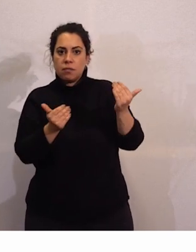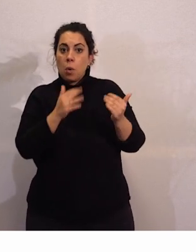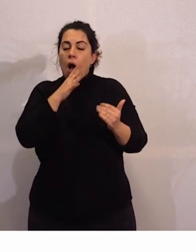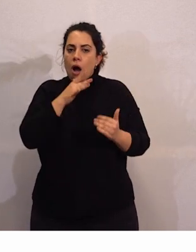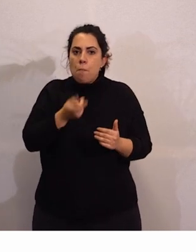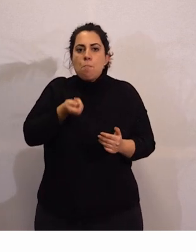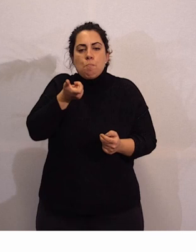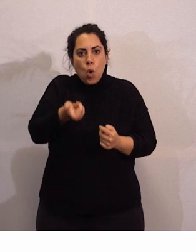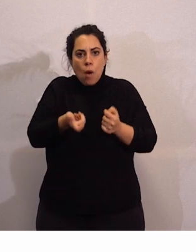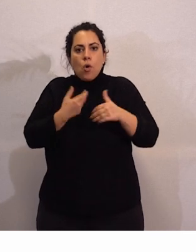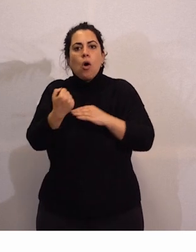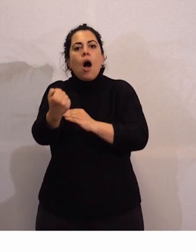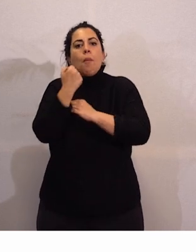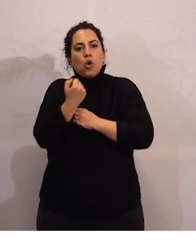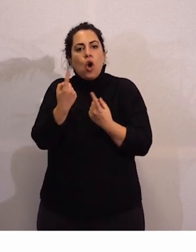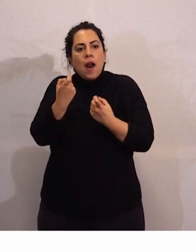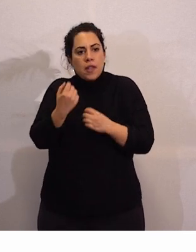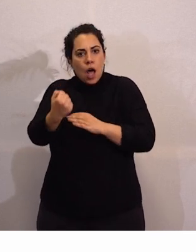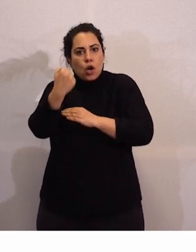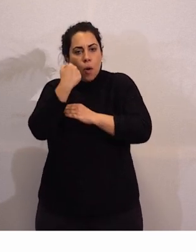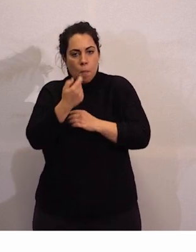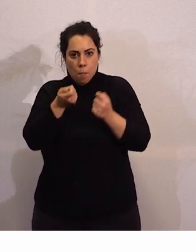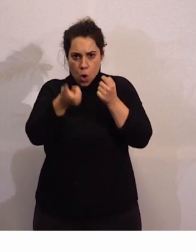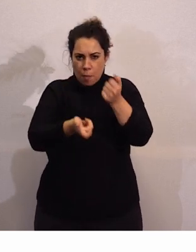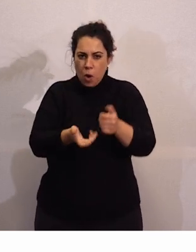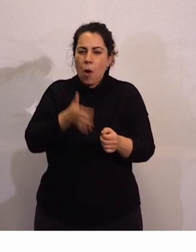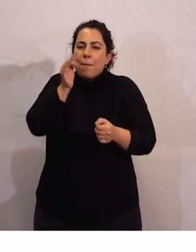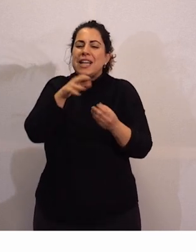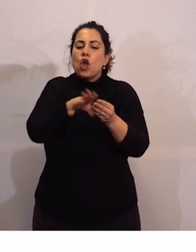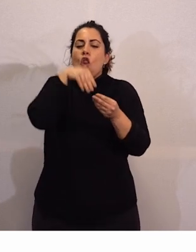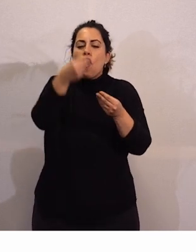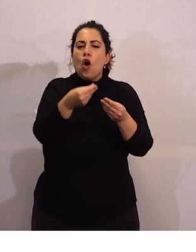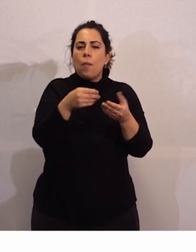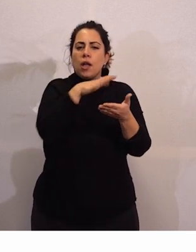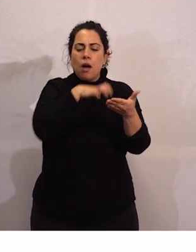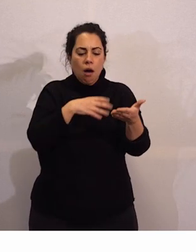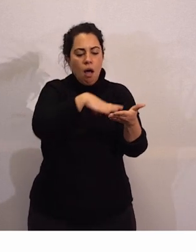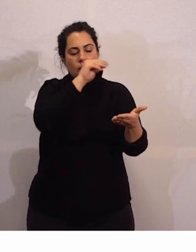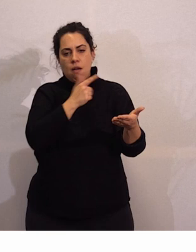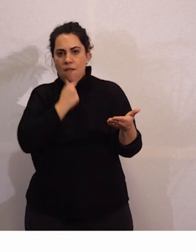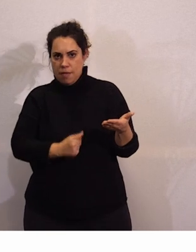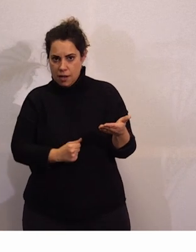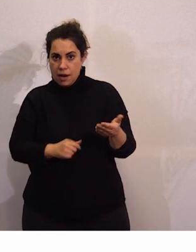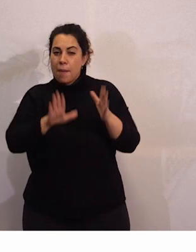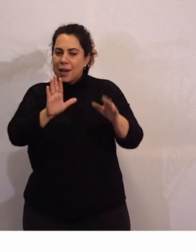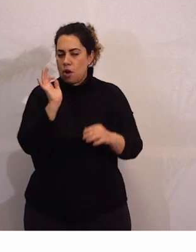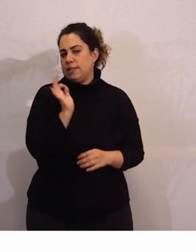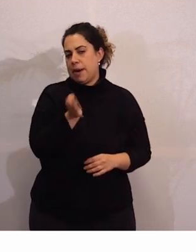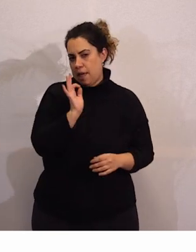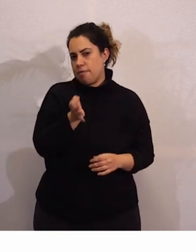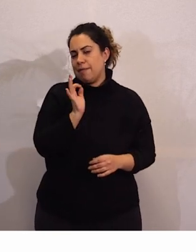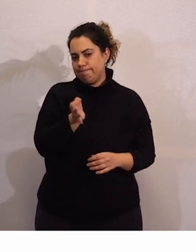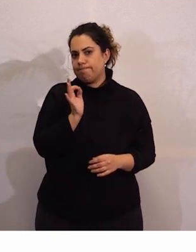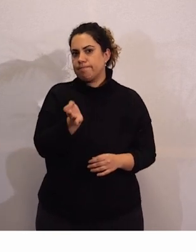los apoyos necesarios y la documentación fácil de entender. Pero sí es verdad que